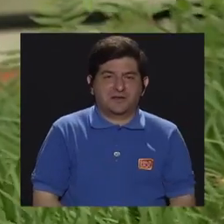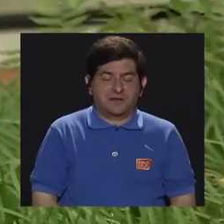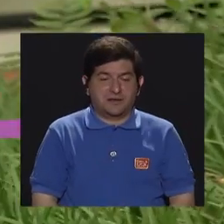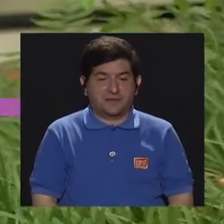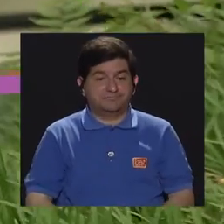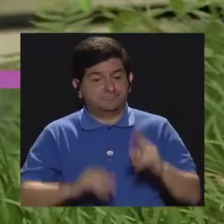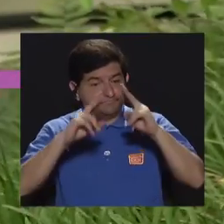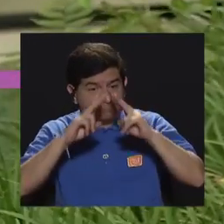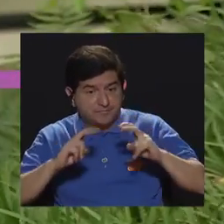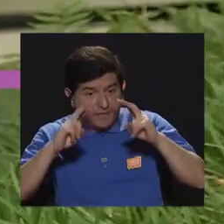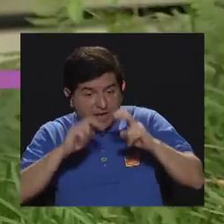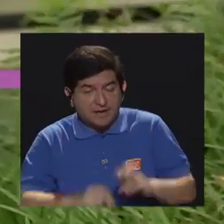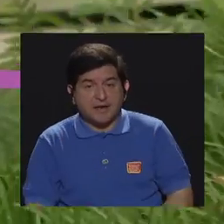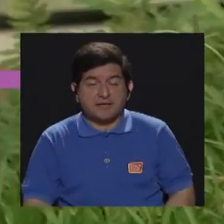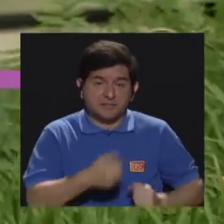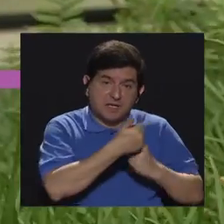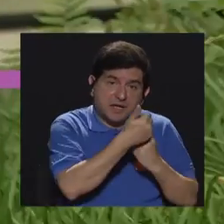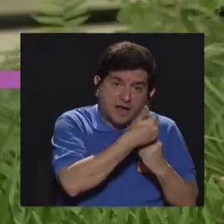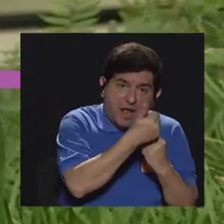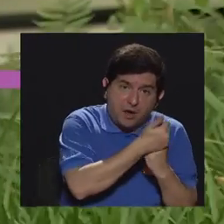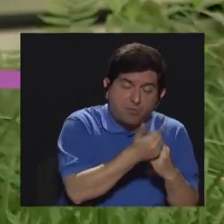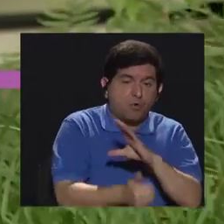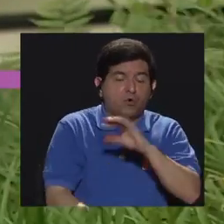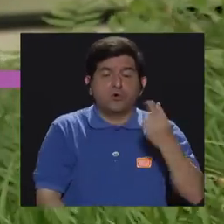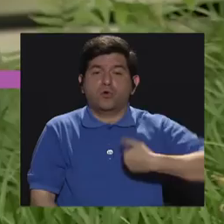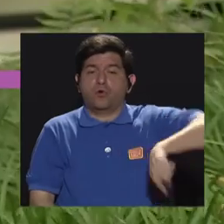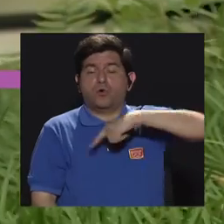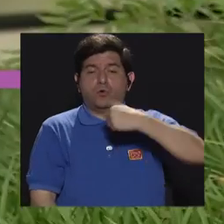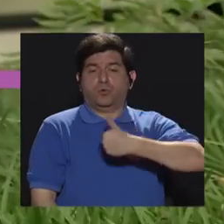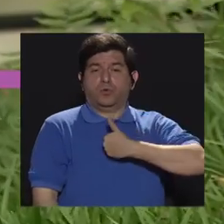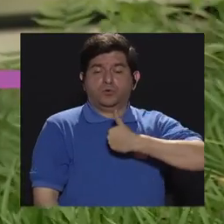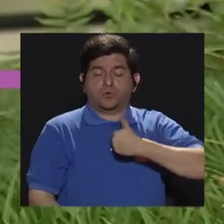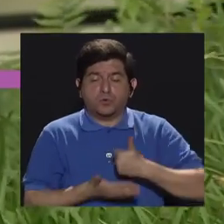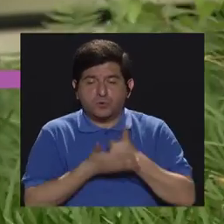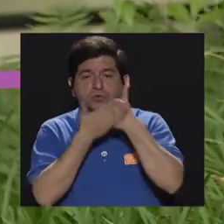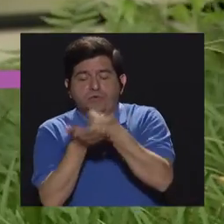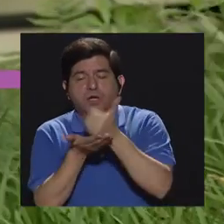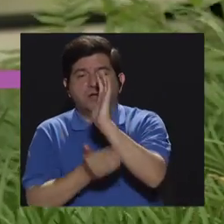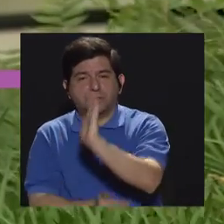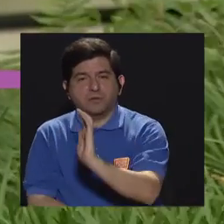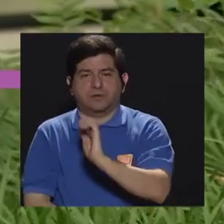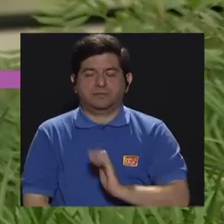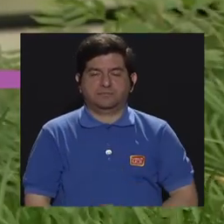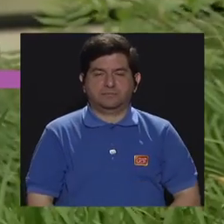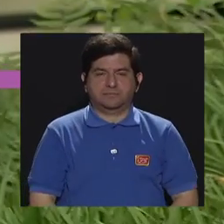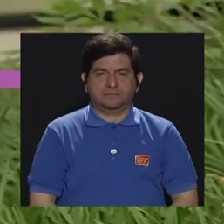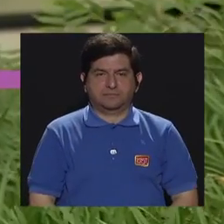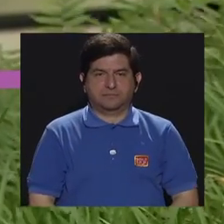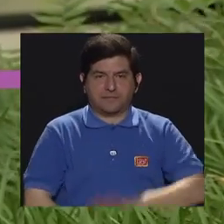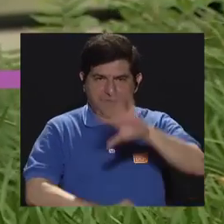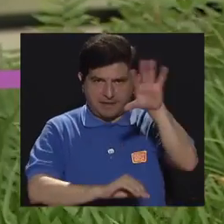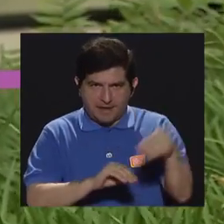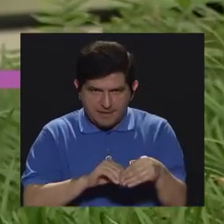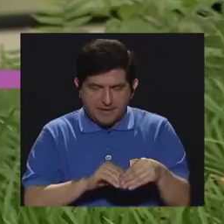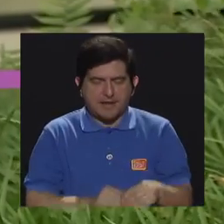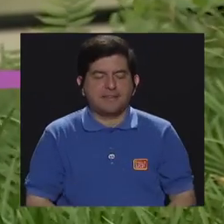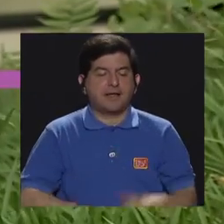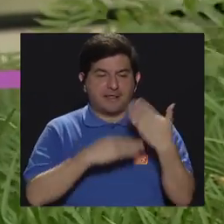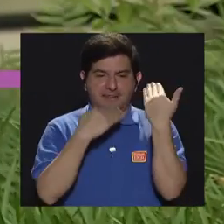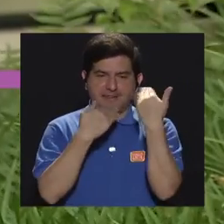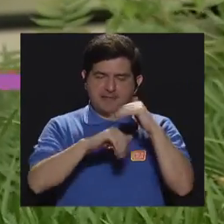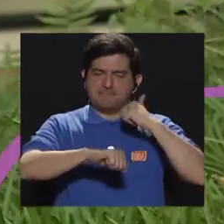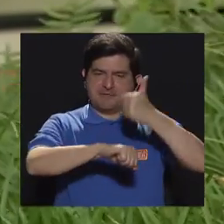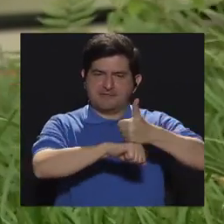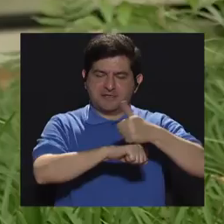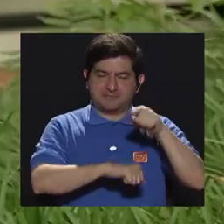si le podemos buscar apoyo o si nosotras mismas podemos darle esa ayuda al niño. Además, crearle límites